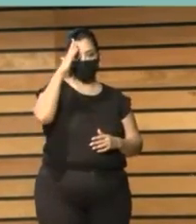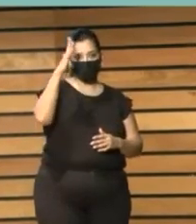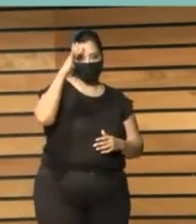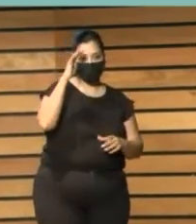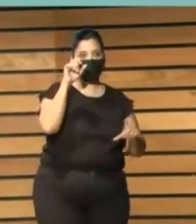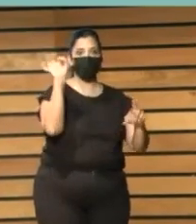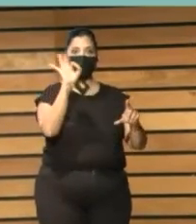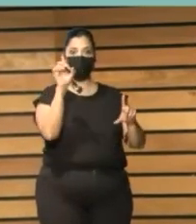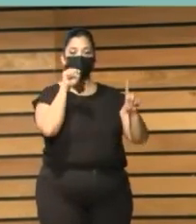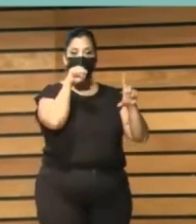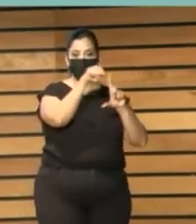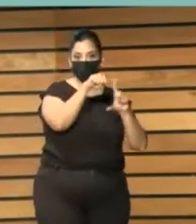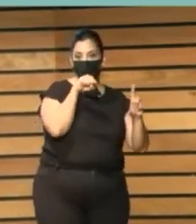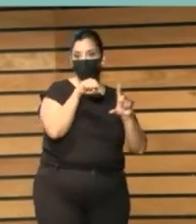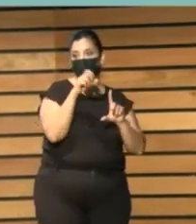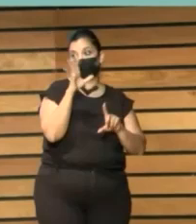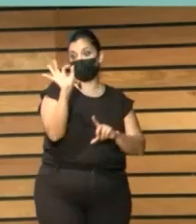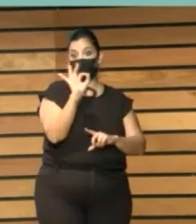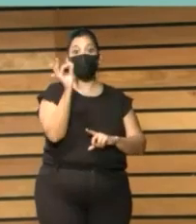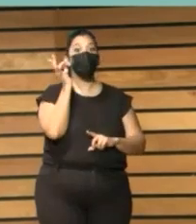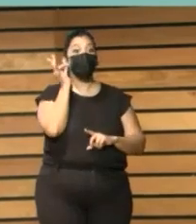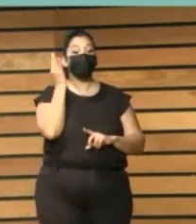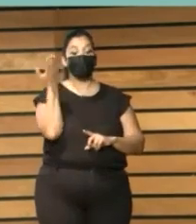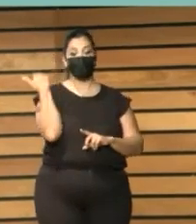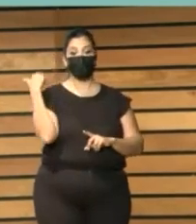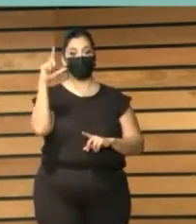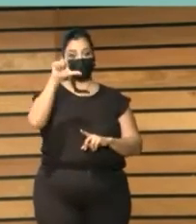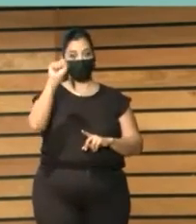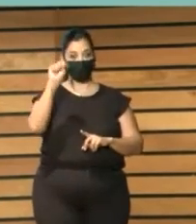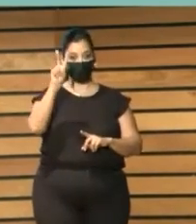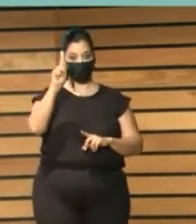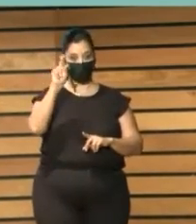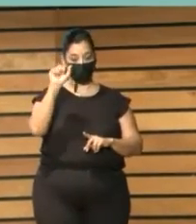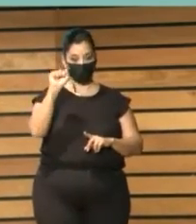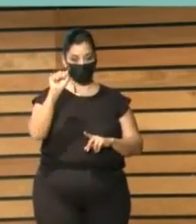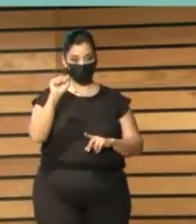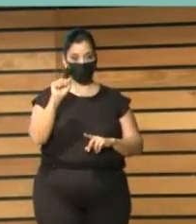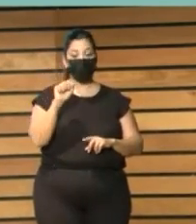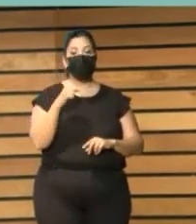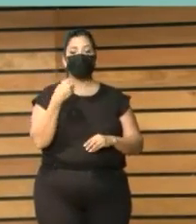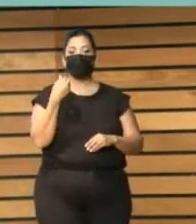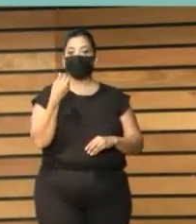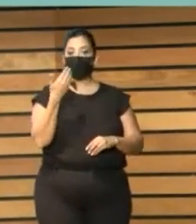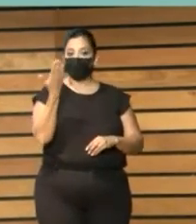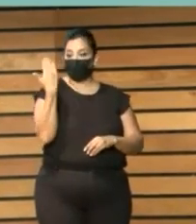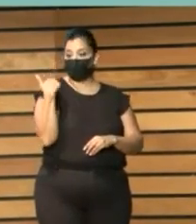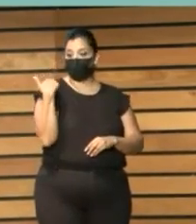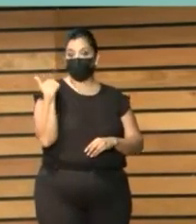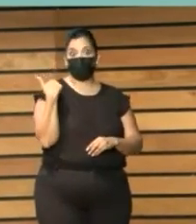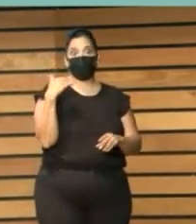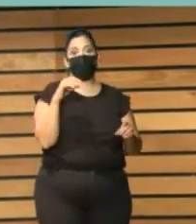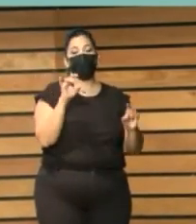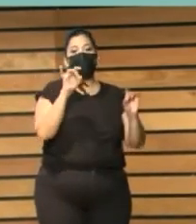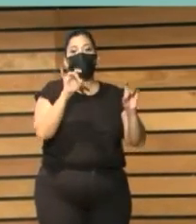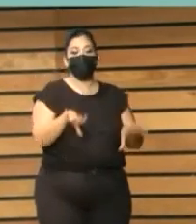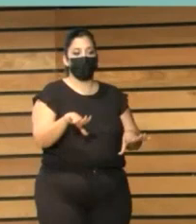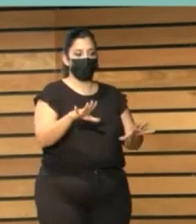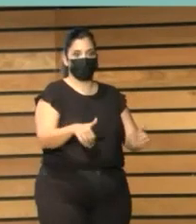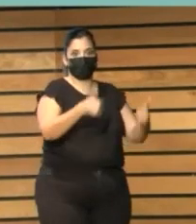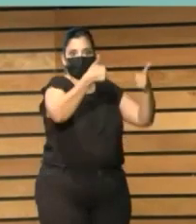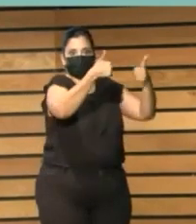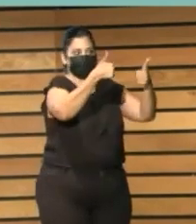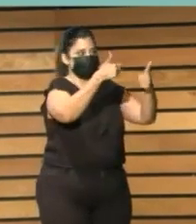youtubers y de Laura Gallego, son comunicaciones que se establecen entre iguales fuera de la